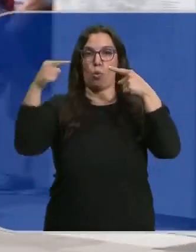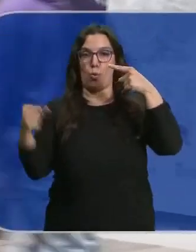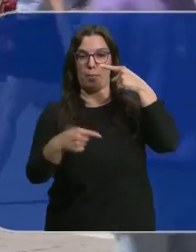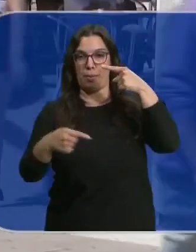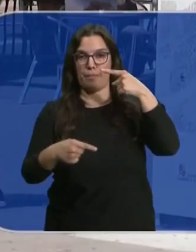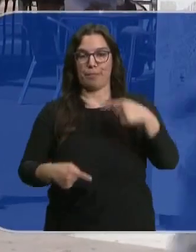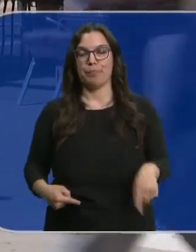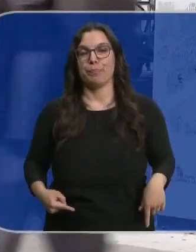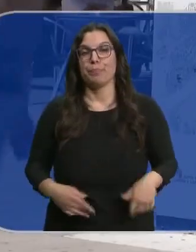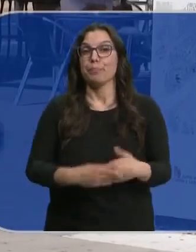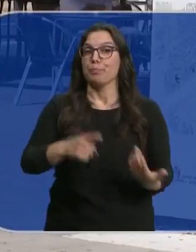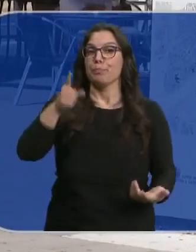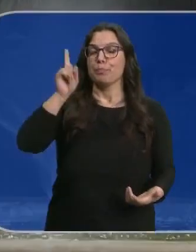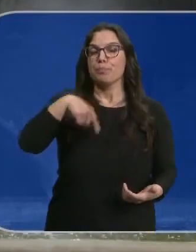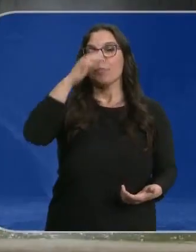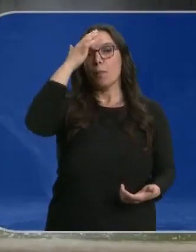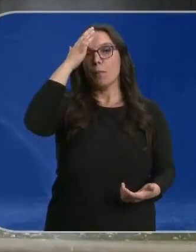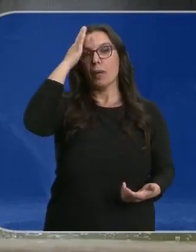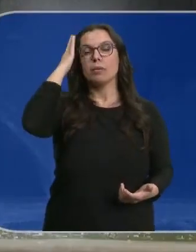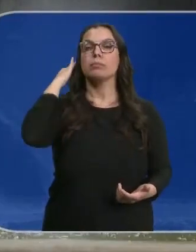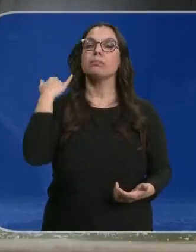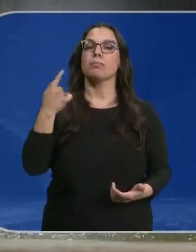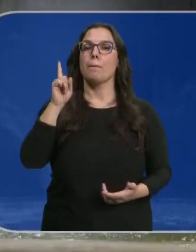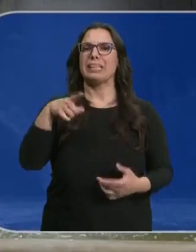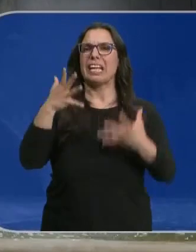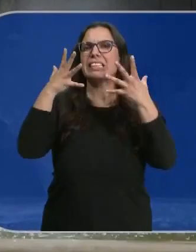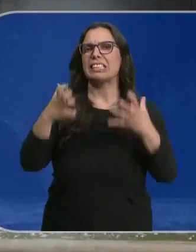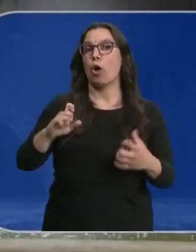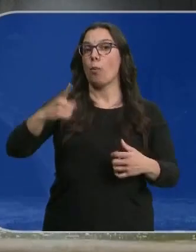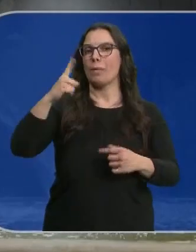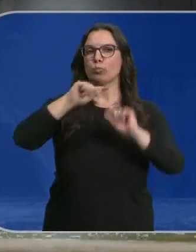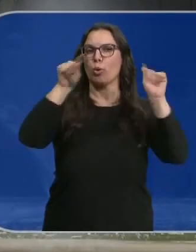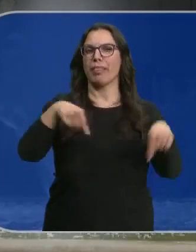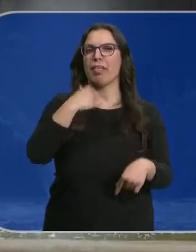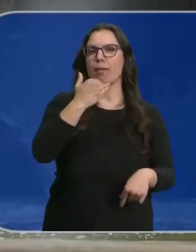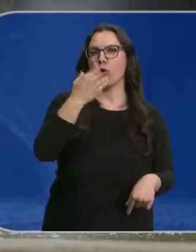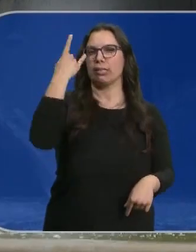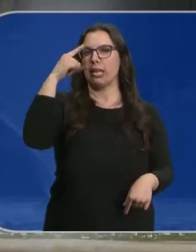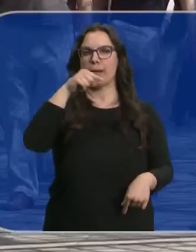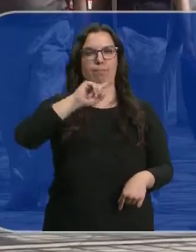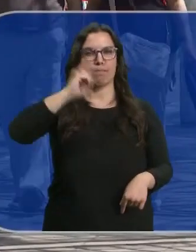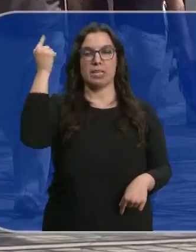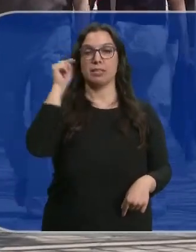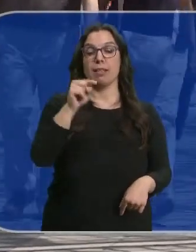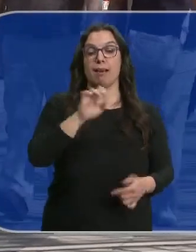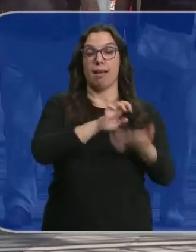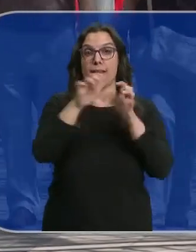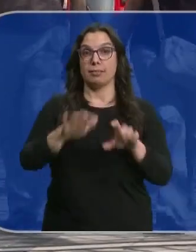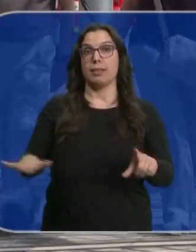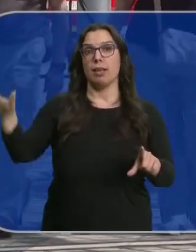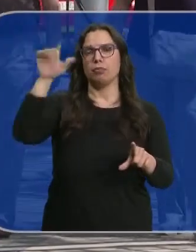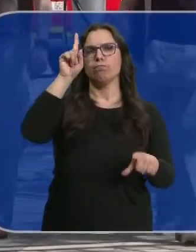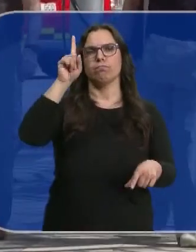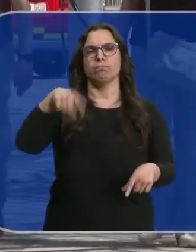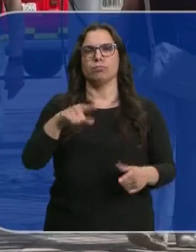bajo cero. Pero también ha sido un mes muy seco, sobre todo en las provincias de Zamora y de Salamanca. Y es que, de hecho, en Castilla y León